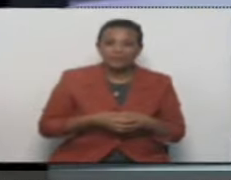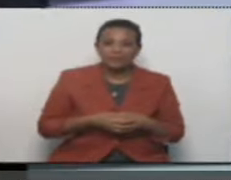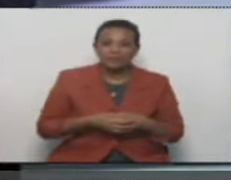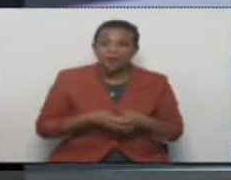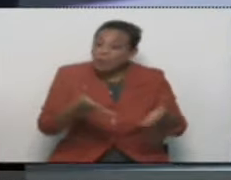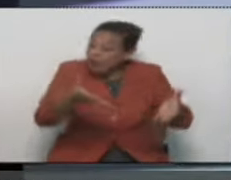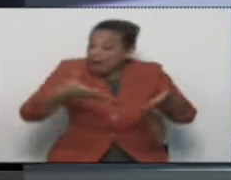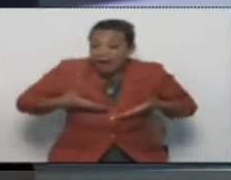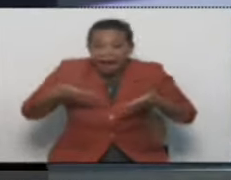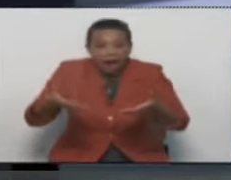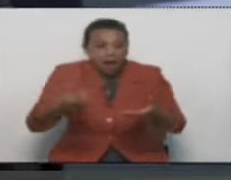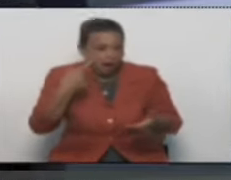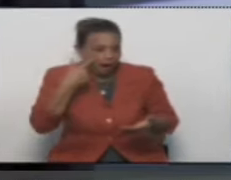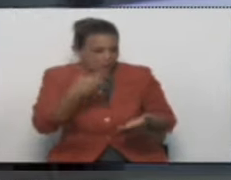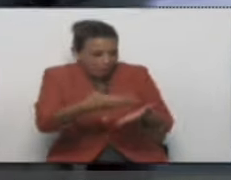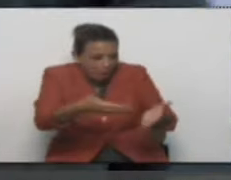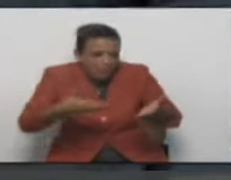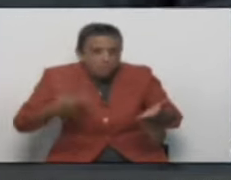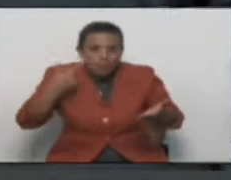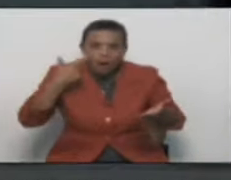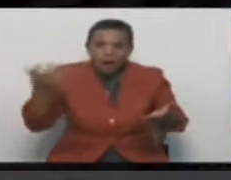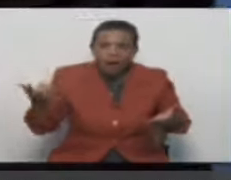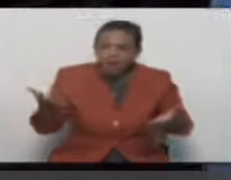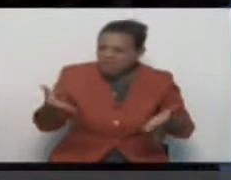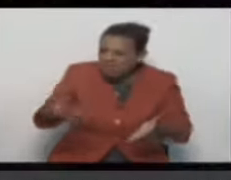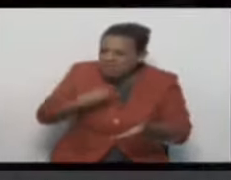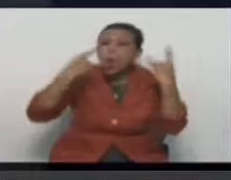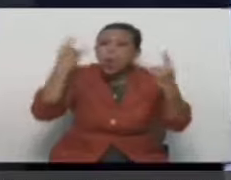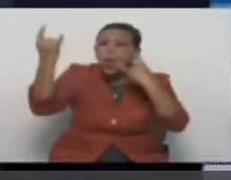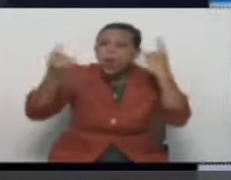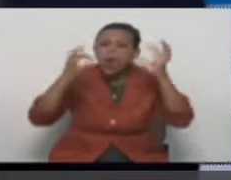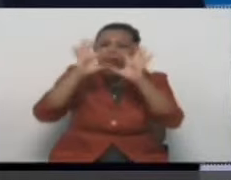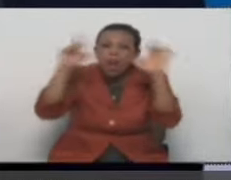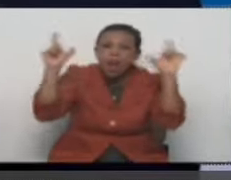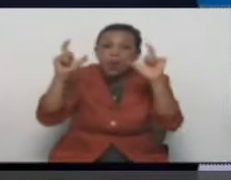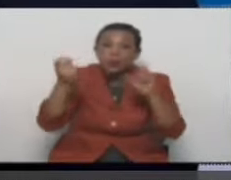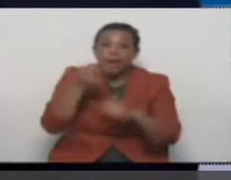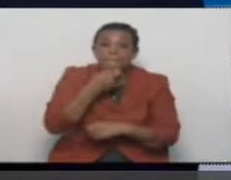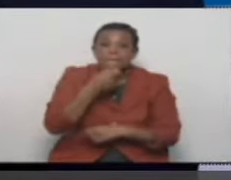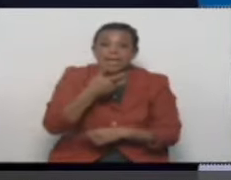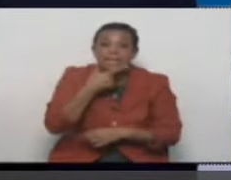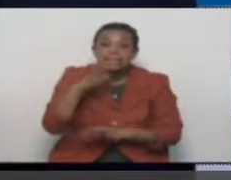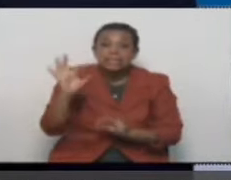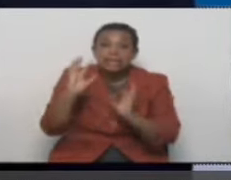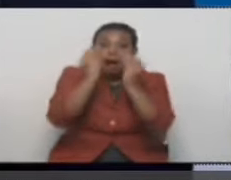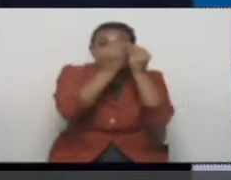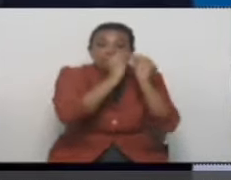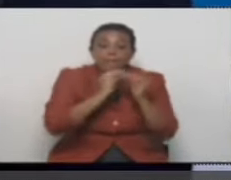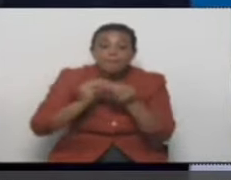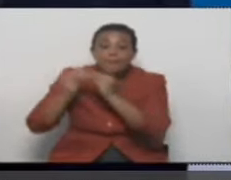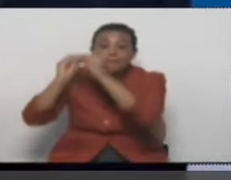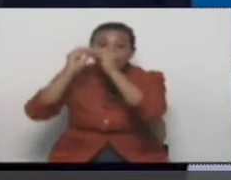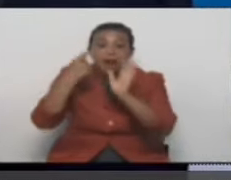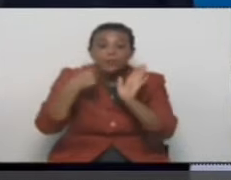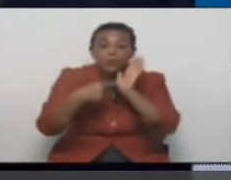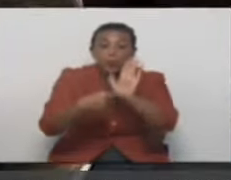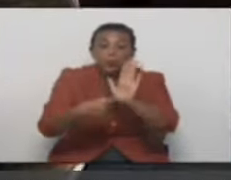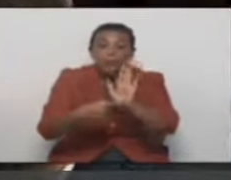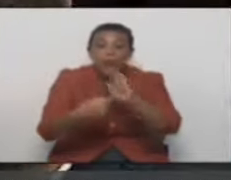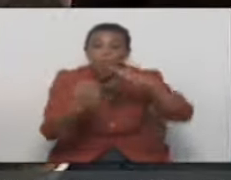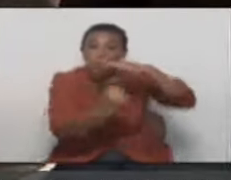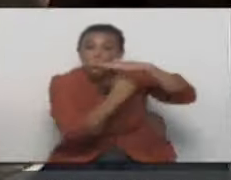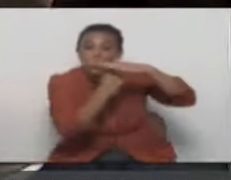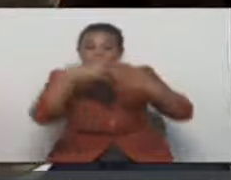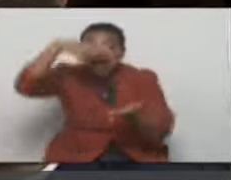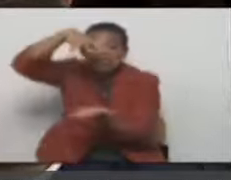Regalo, vale. Ah, ¿qué es esto? Caixa centro del poliedro. Una belleza, ¿eh? Una obra de arte. Bueno, esto fue la estructura que estaba en